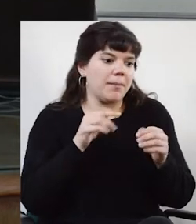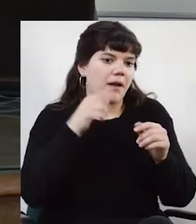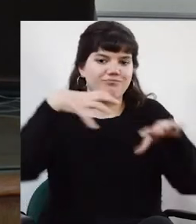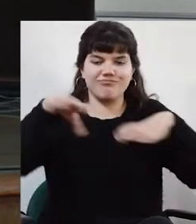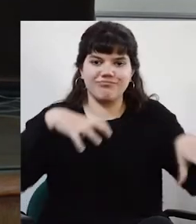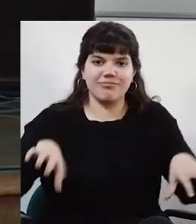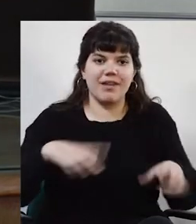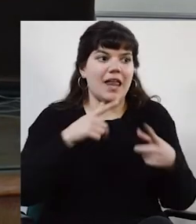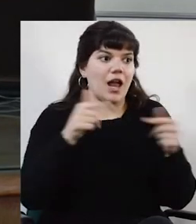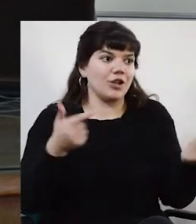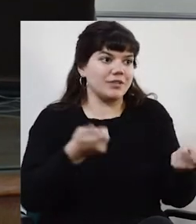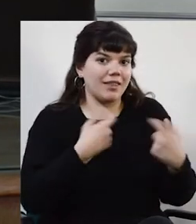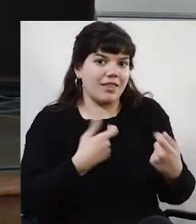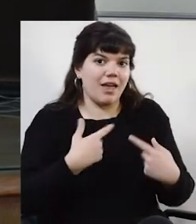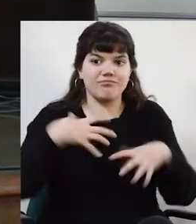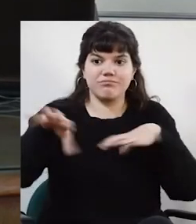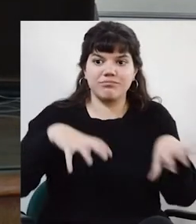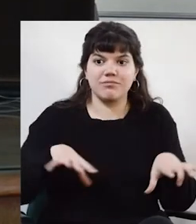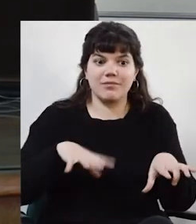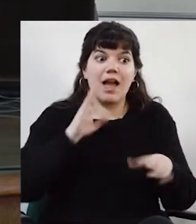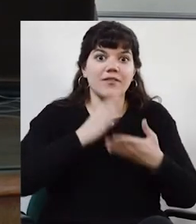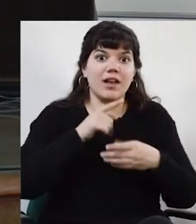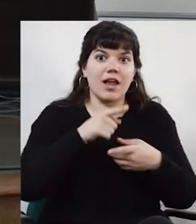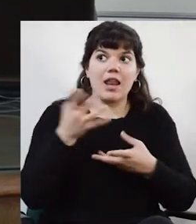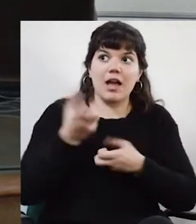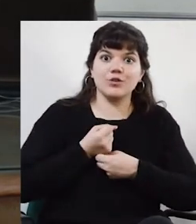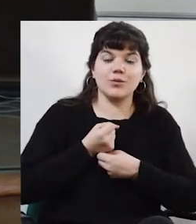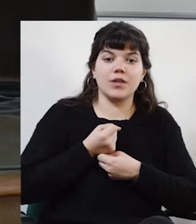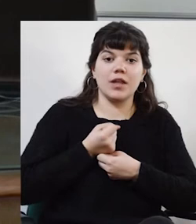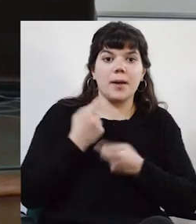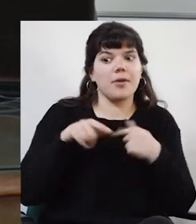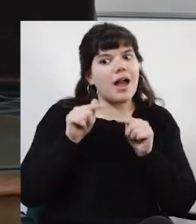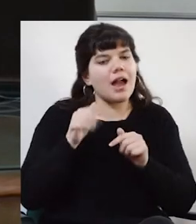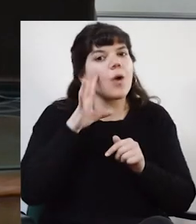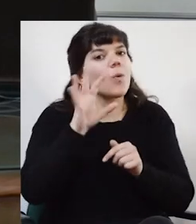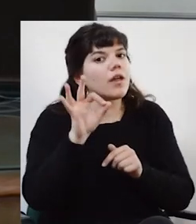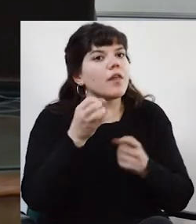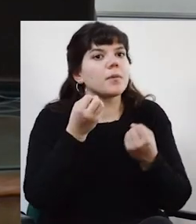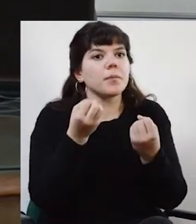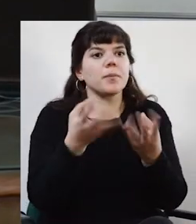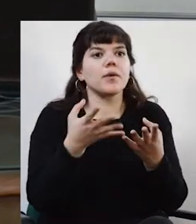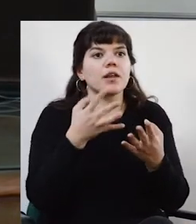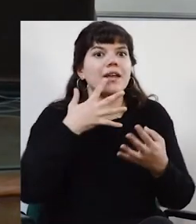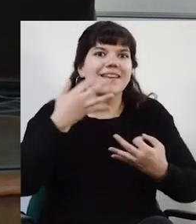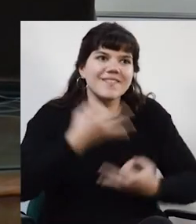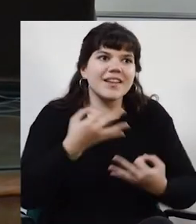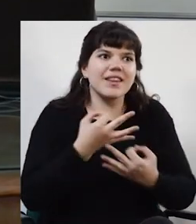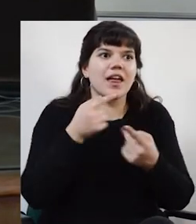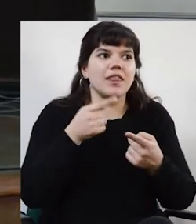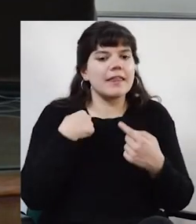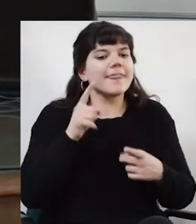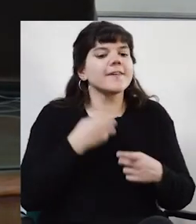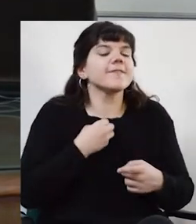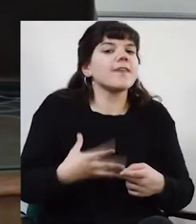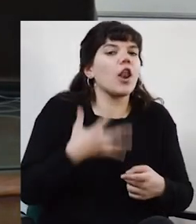de recursos se hacen en función de eso, ahí tenemos que ser muy cuidadosos de realmente estar valorando